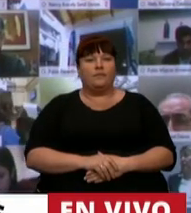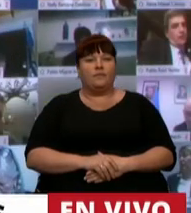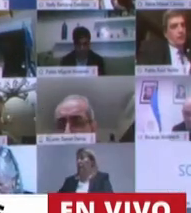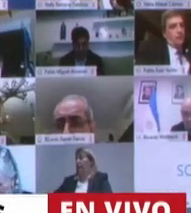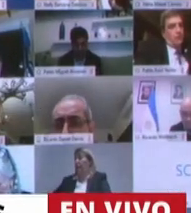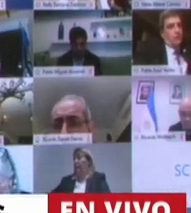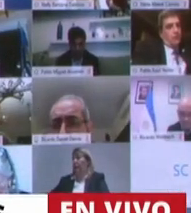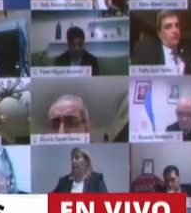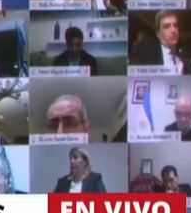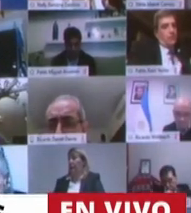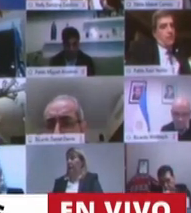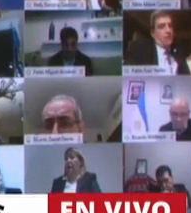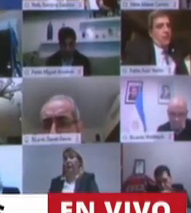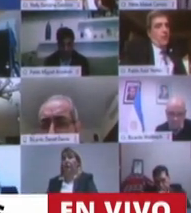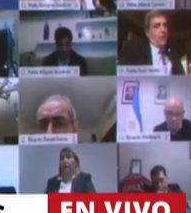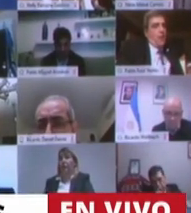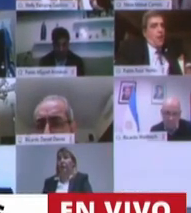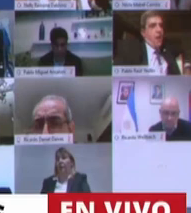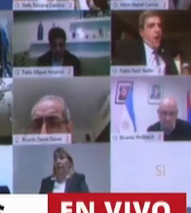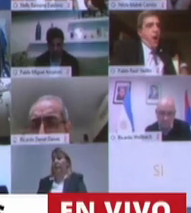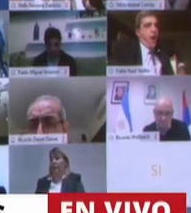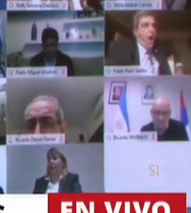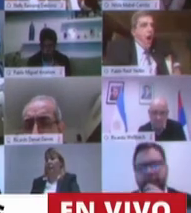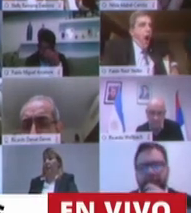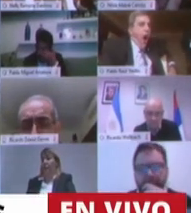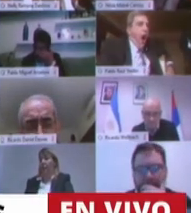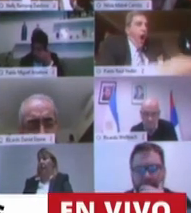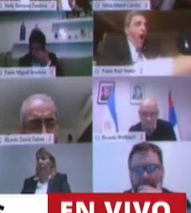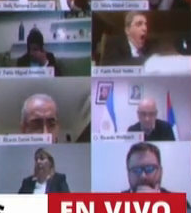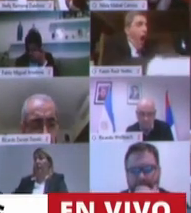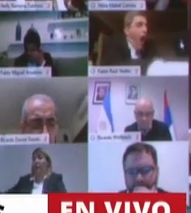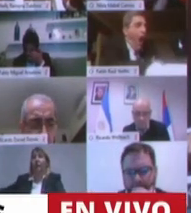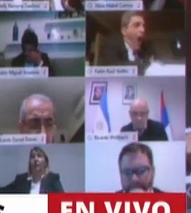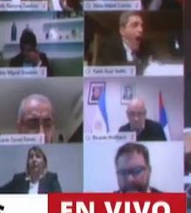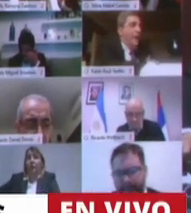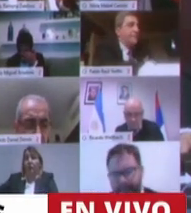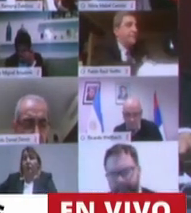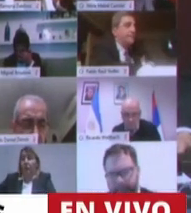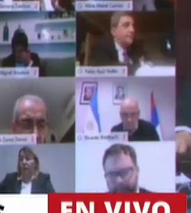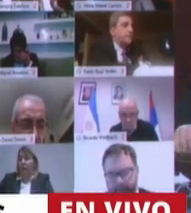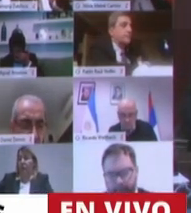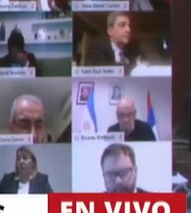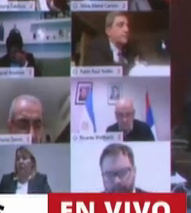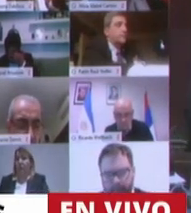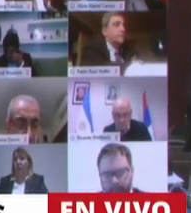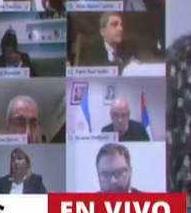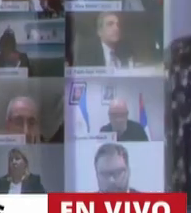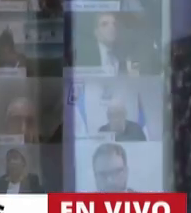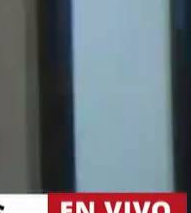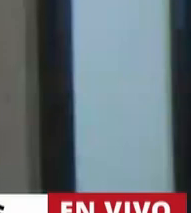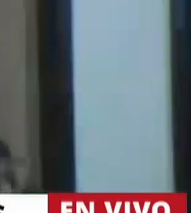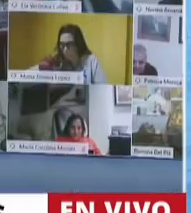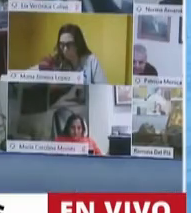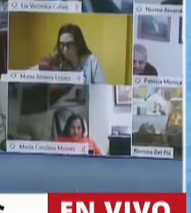Gracias, Presidente. Quiero informarle que voy a compartir tiempo con el